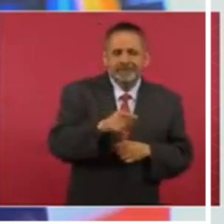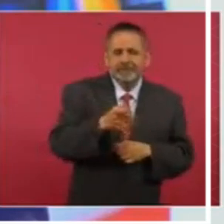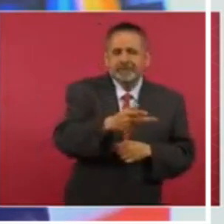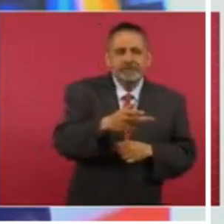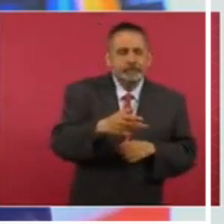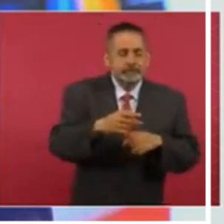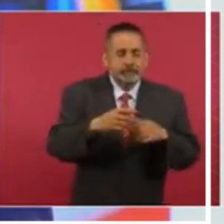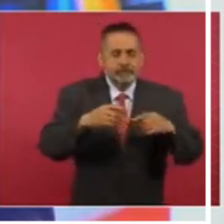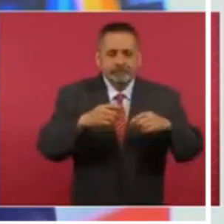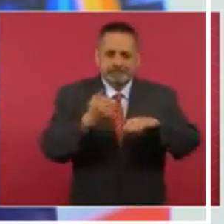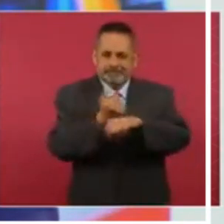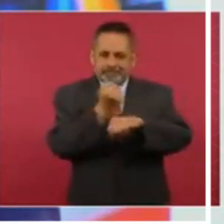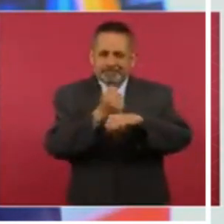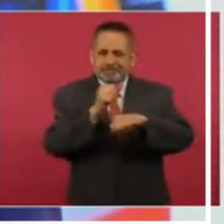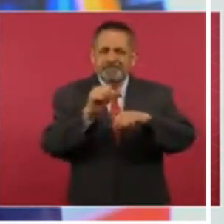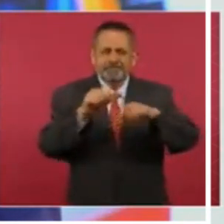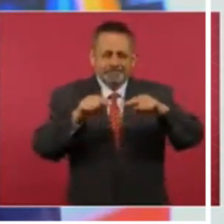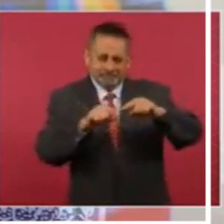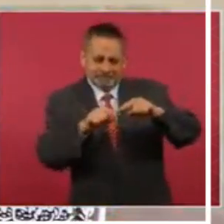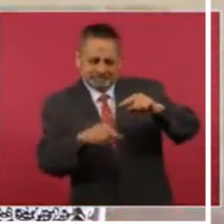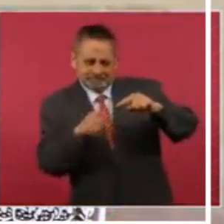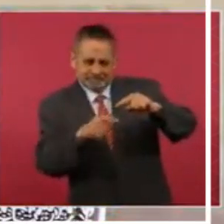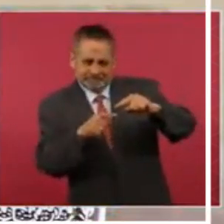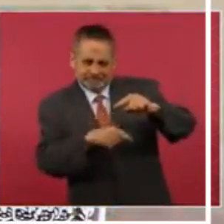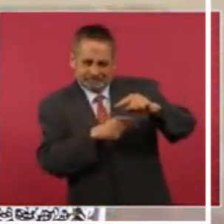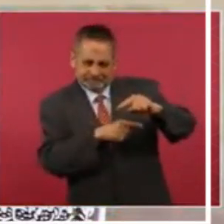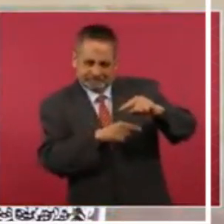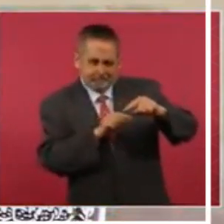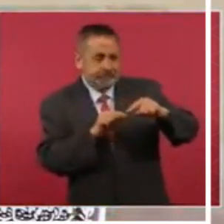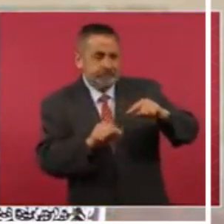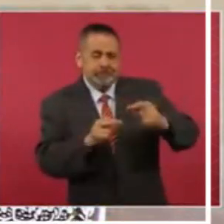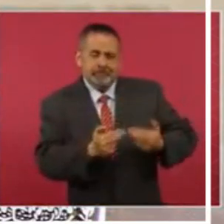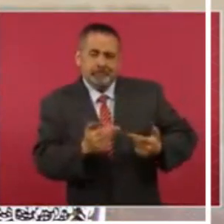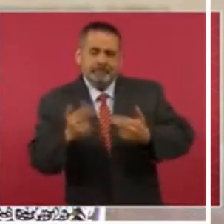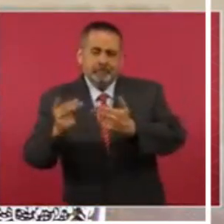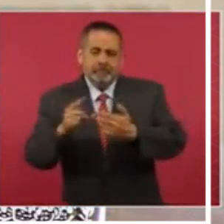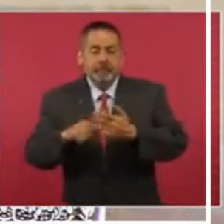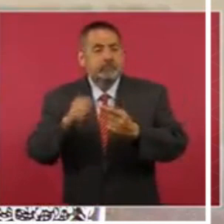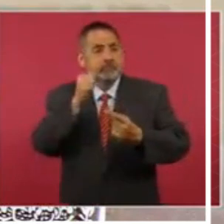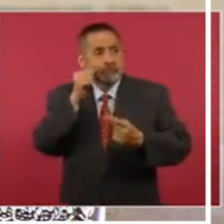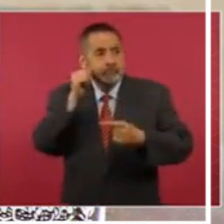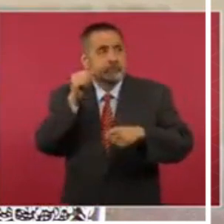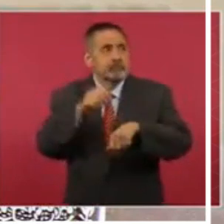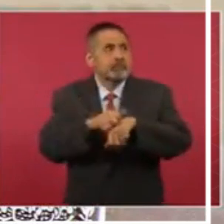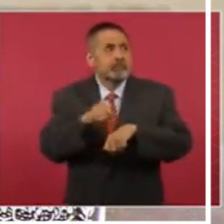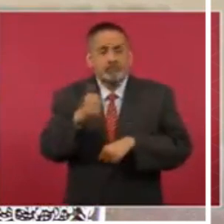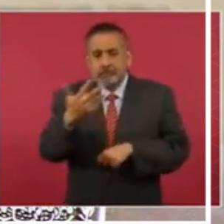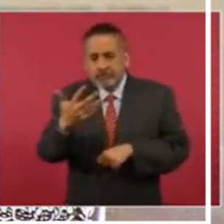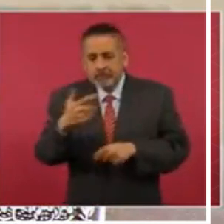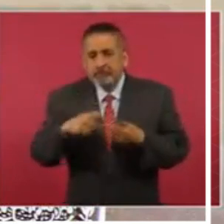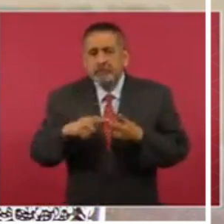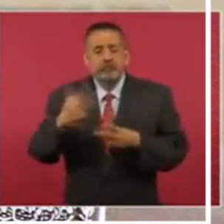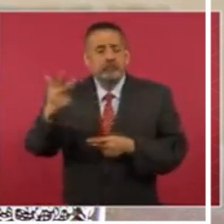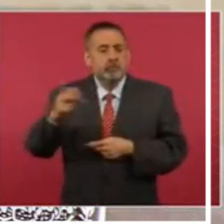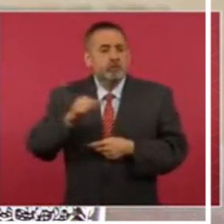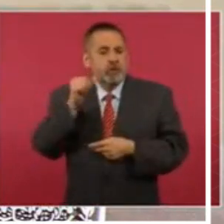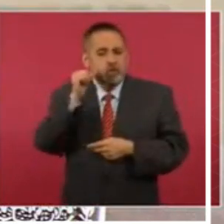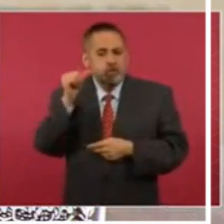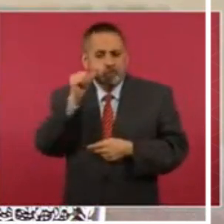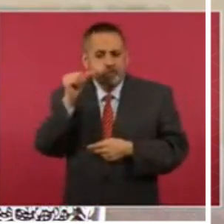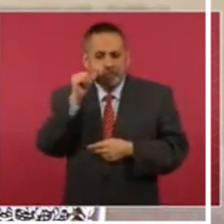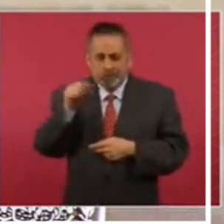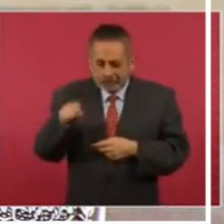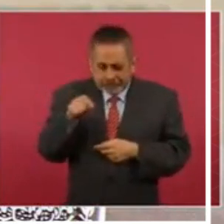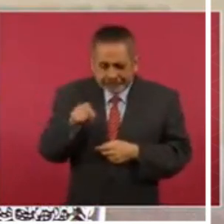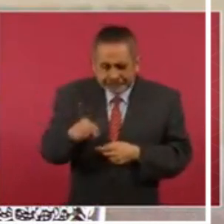día se tuvo un problema en la línea 8, el día de ayer un problema en la línea 5, con una llanta lateral que